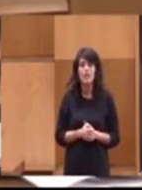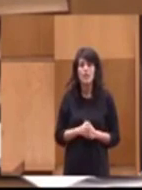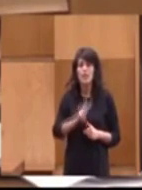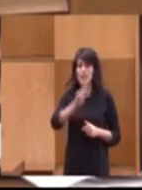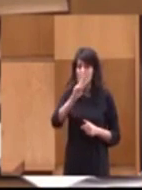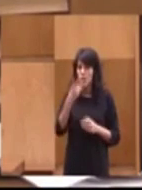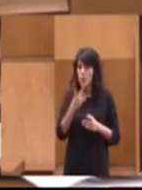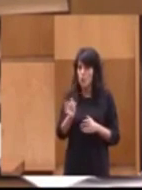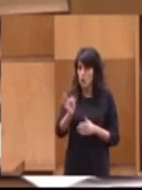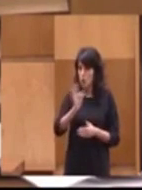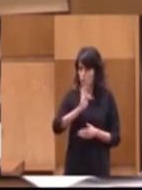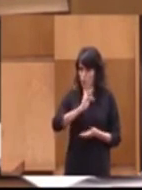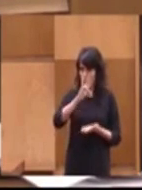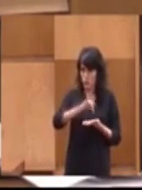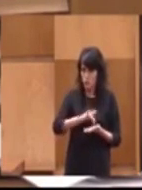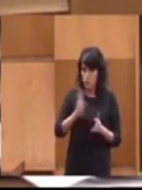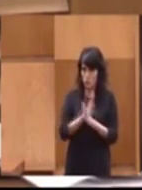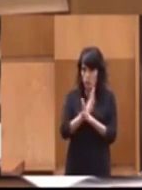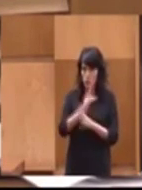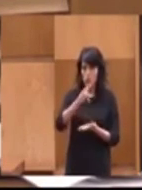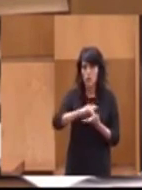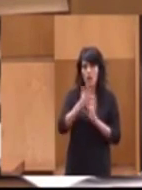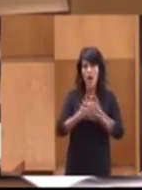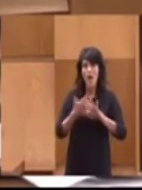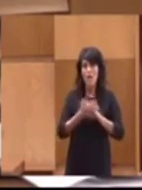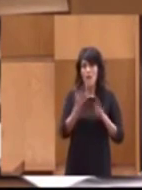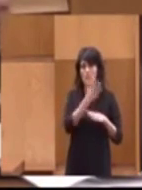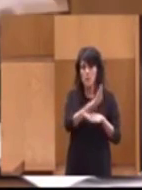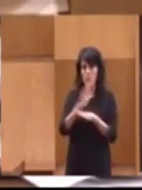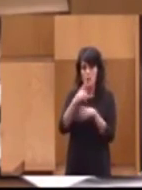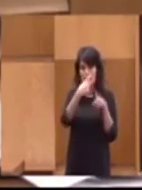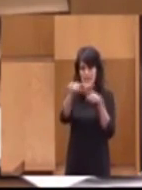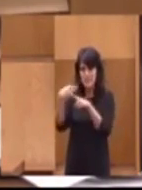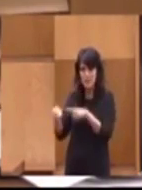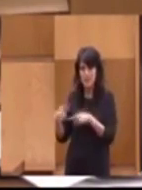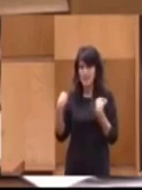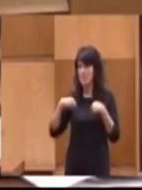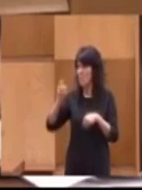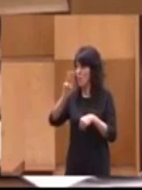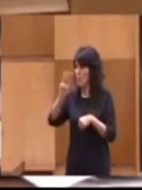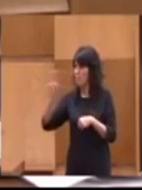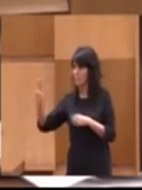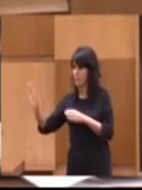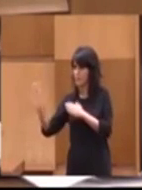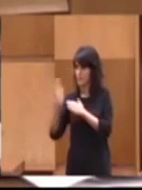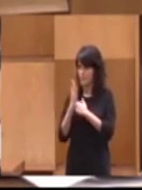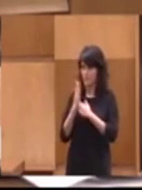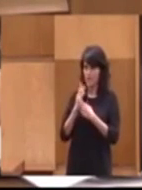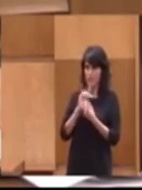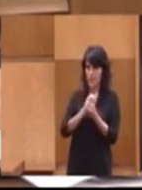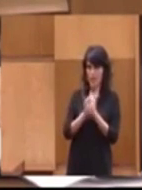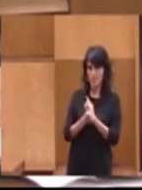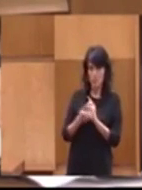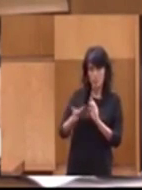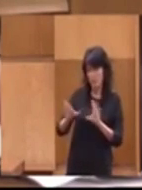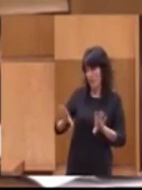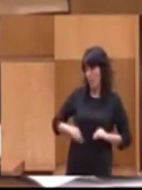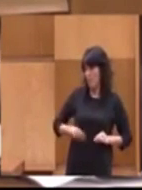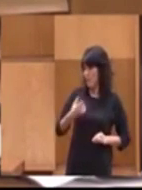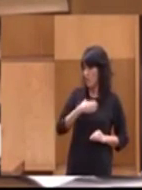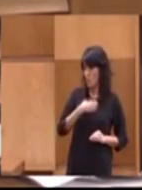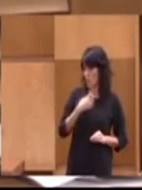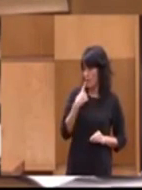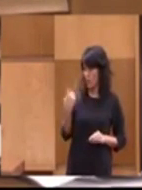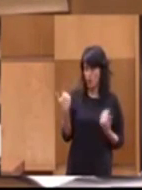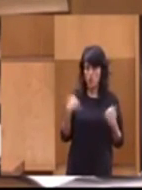segundo turno tendré oportunidad de hablar de distintas propuestas y de la transacción que nos plantea el Partido Popular, que ya le adelanto que no podremos aceptar, pero por una